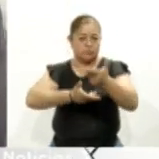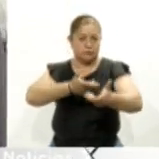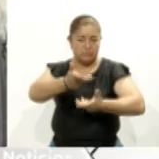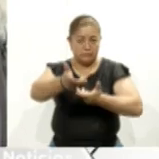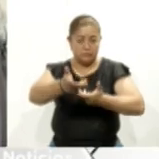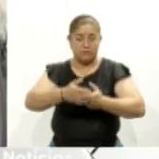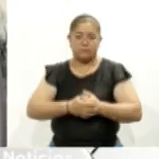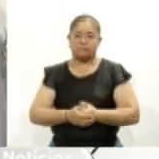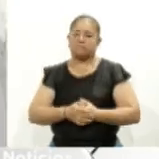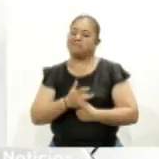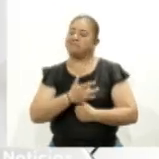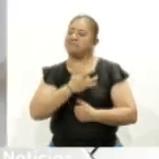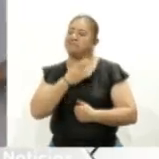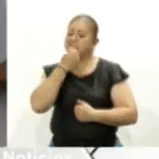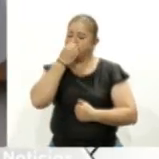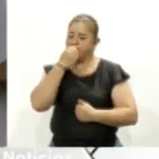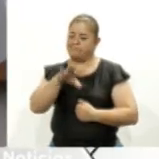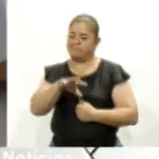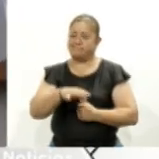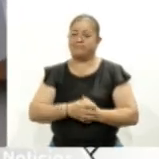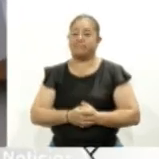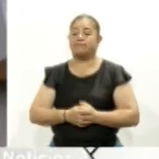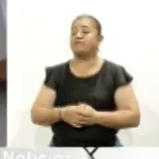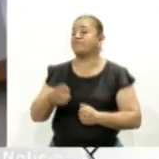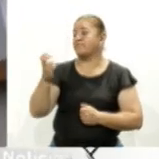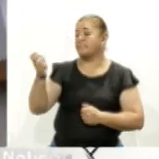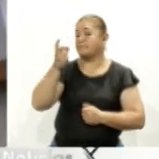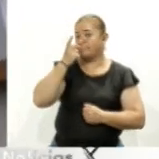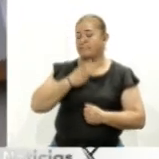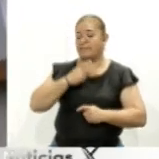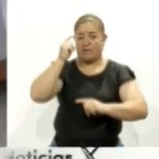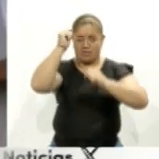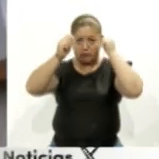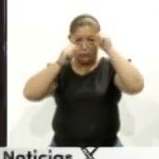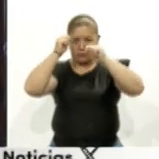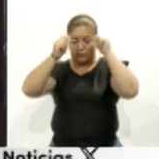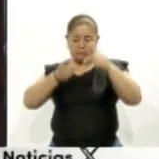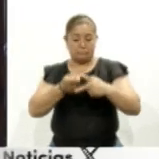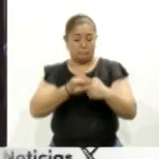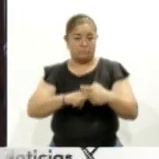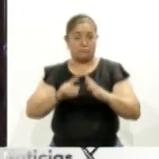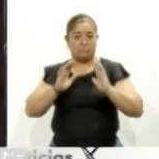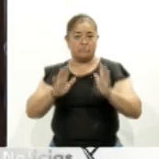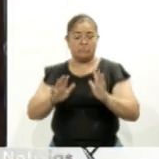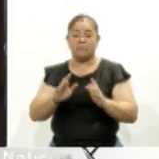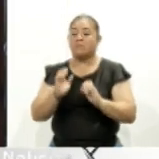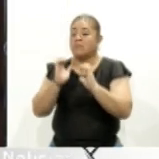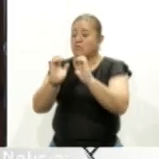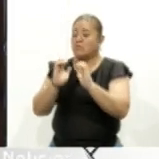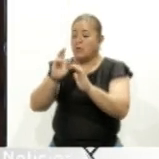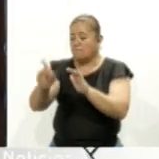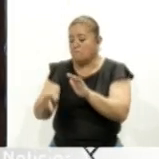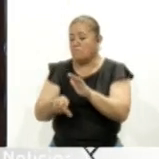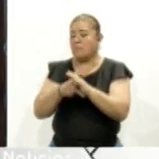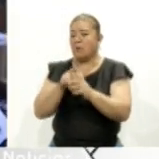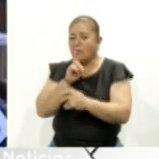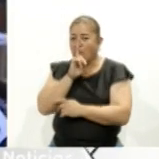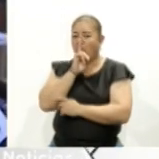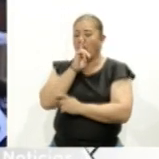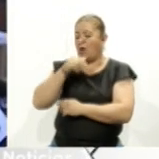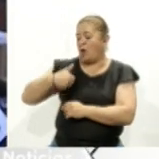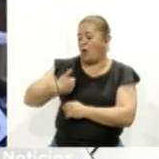se la van a pasar muy bien. El empresario detalló que los turistas ya han comenzado a reservar sus habitaciones, por lo que el Consejo